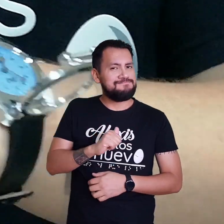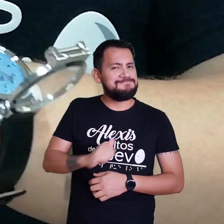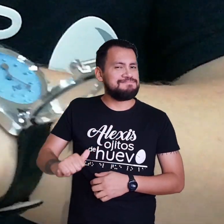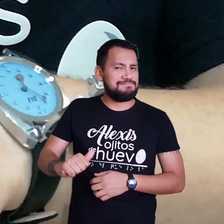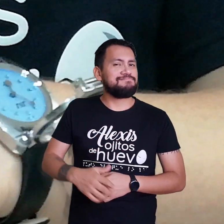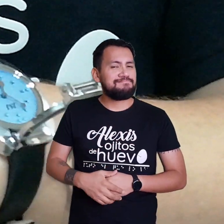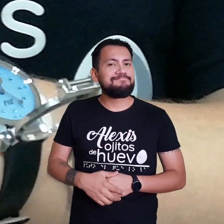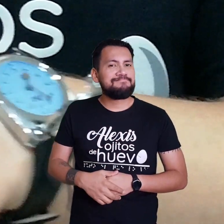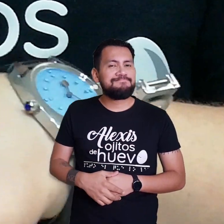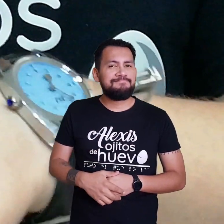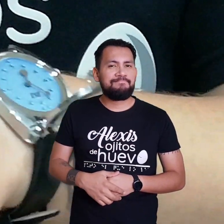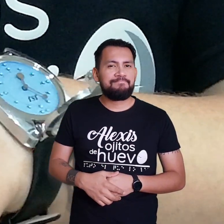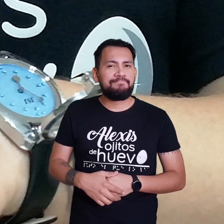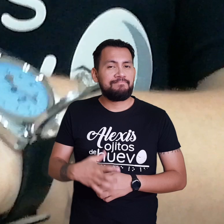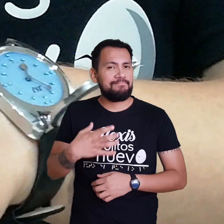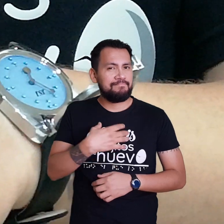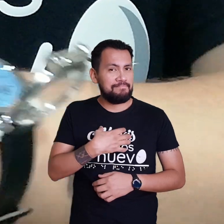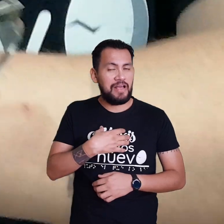usan, pendejos Este reloj